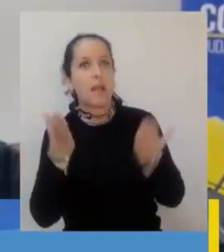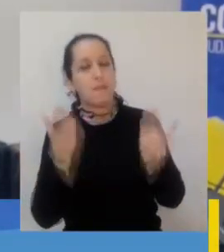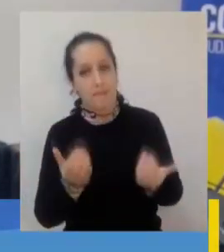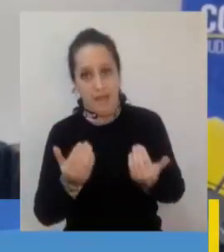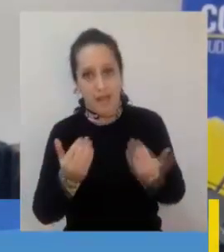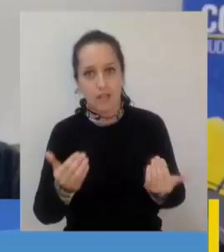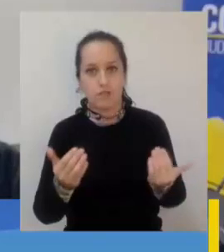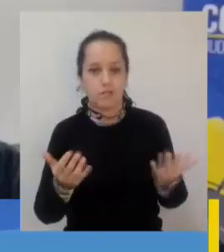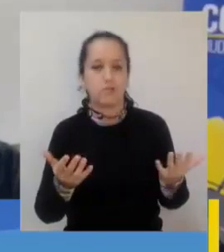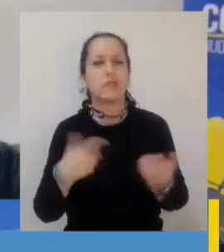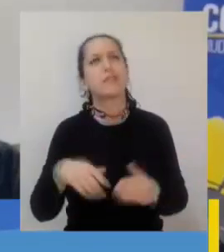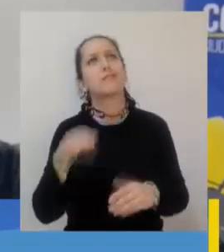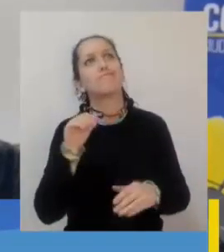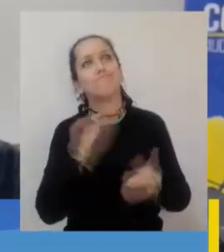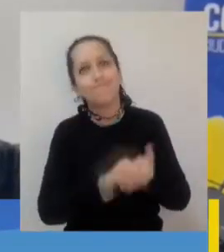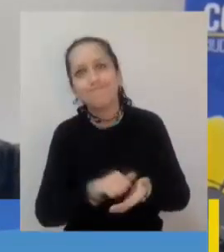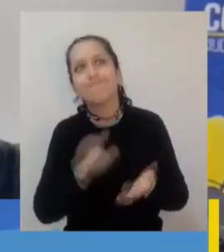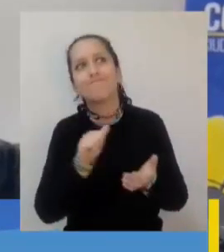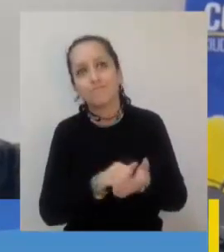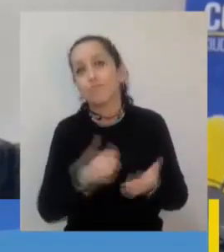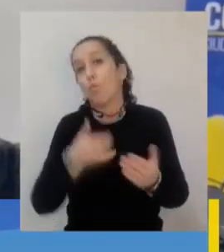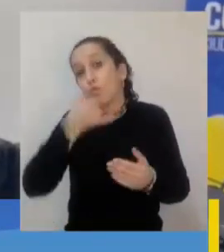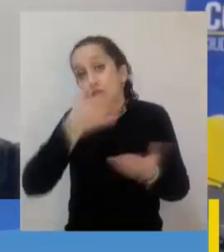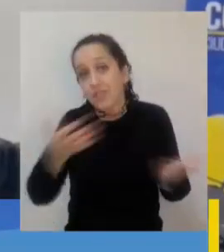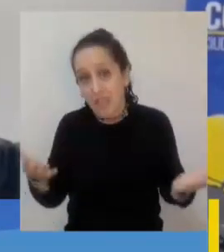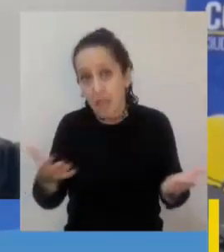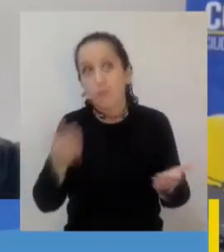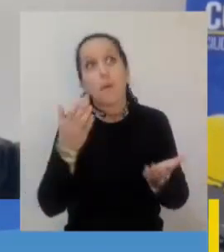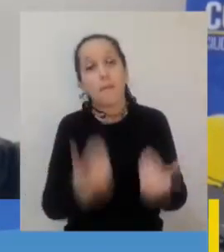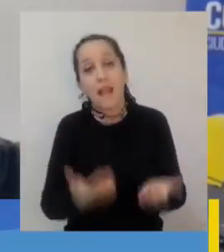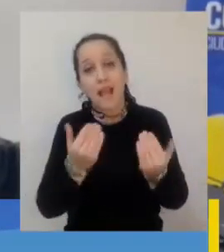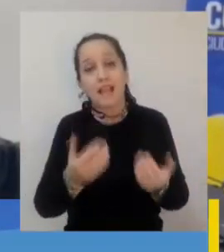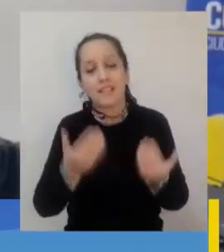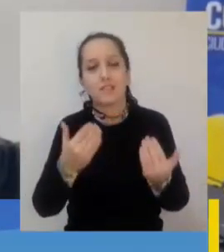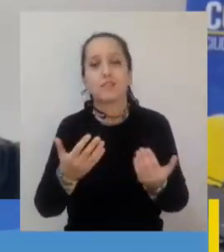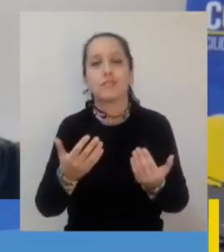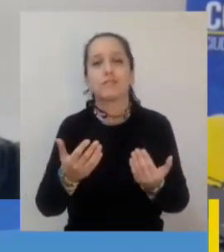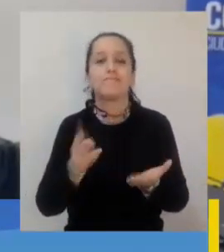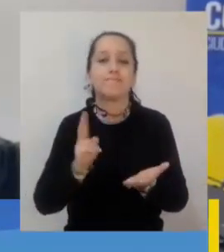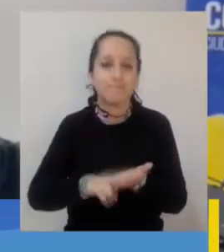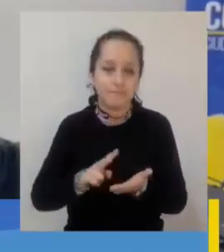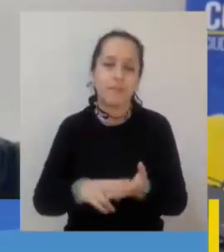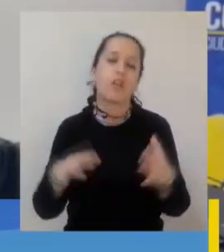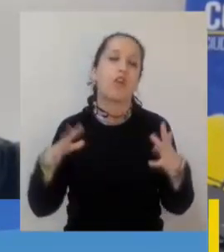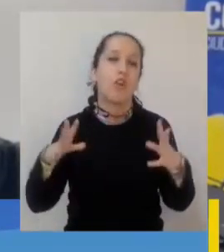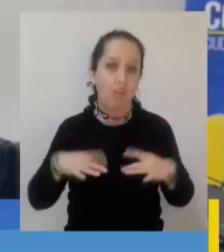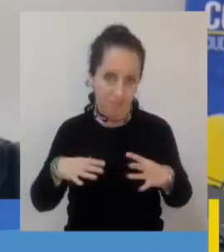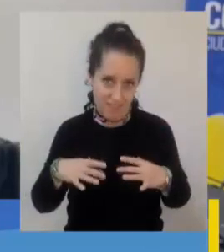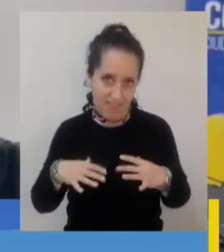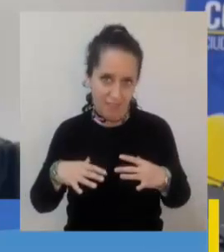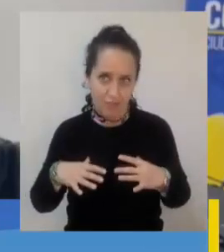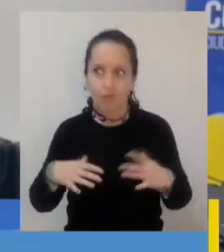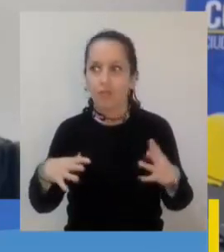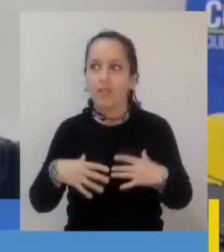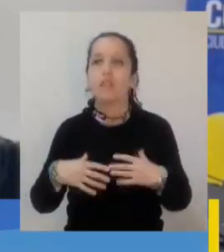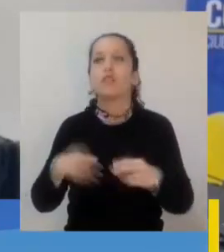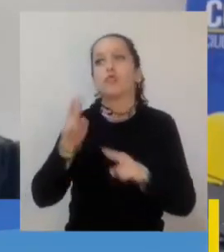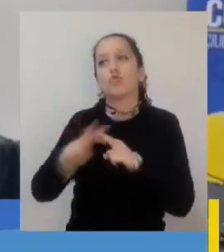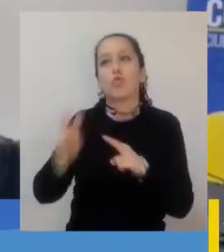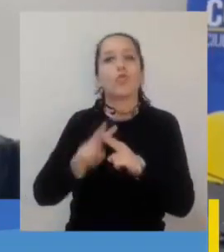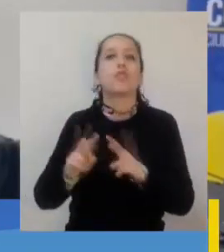que han estado demandando a los vecinos y vecinas durante mucho tiempo. Así que nos sentimos contentos de poder resolver